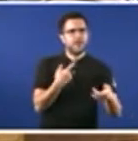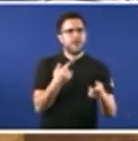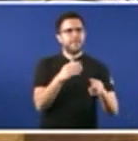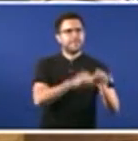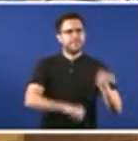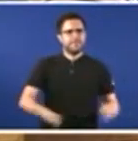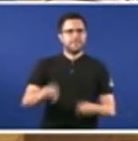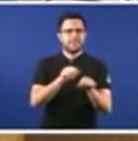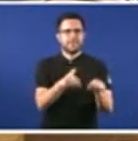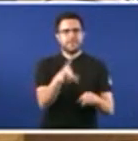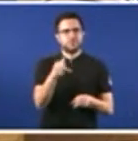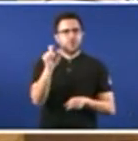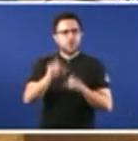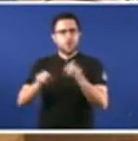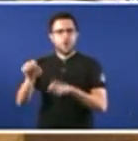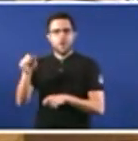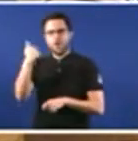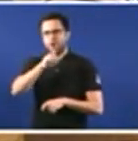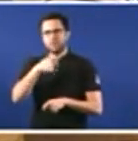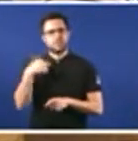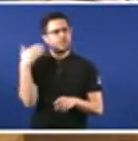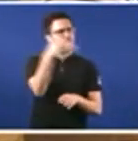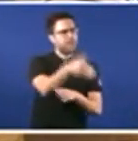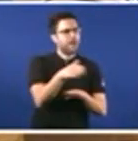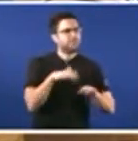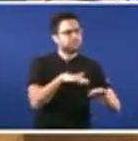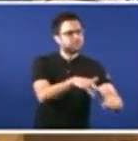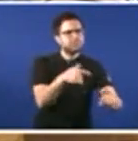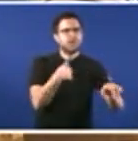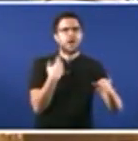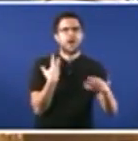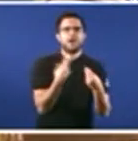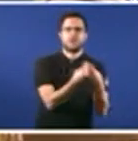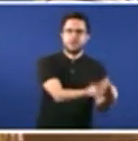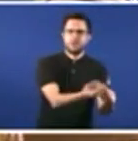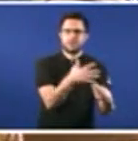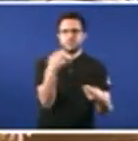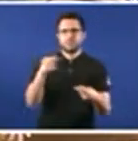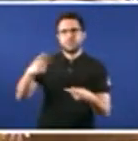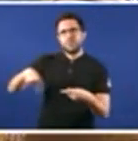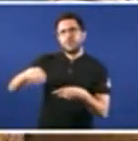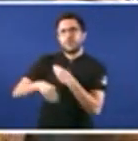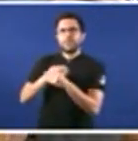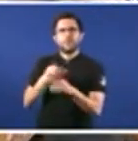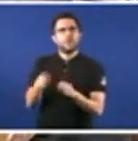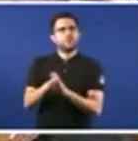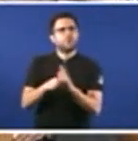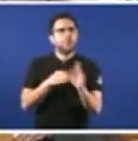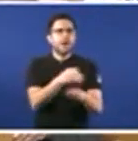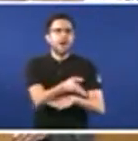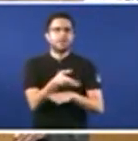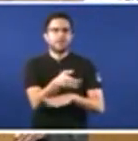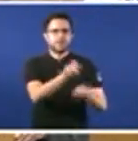acompañándoas E vostede que vai facer? Vai seguir apoyando este ataque sem precedentes os dereitos das mulleres Moitas grazas